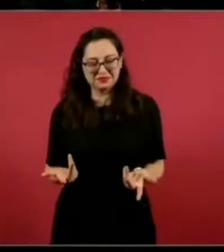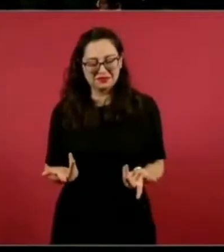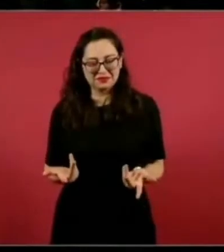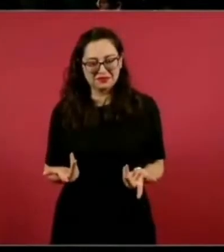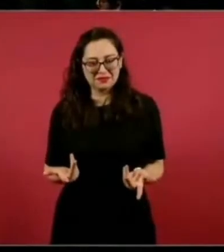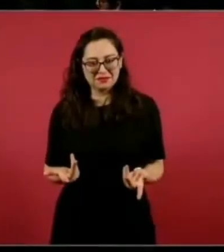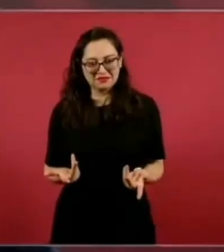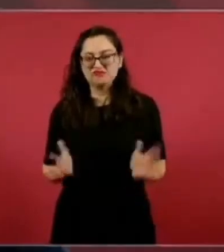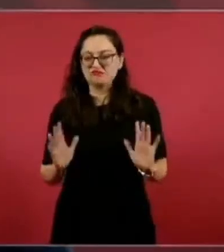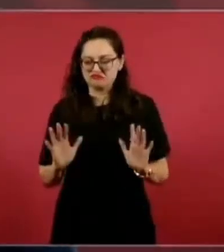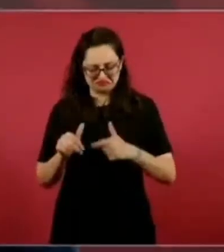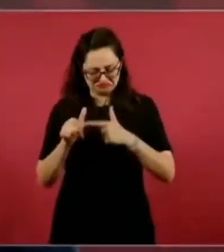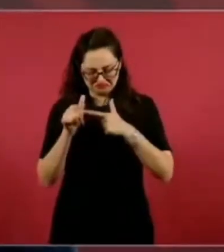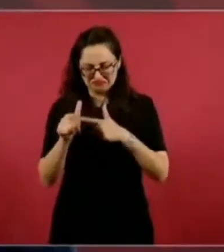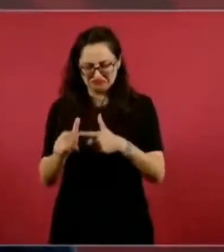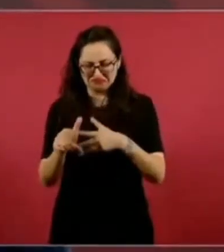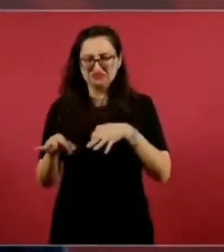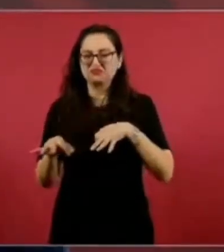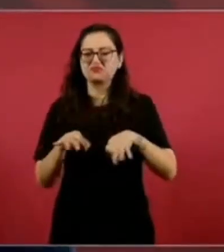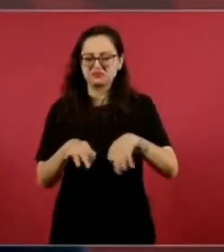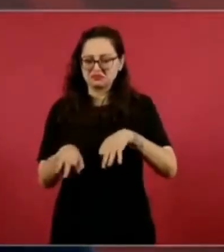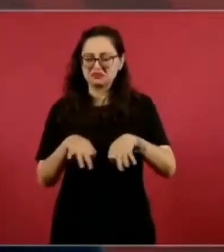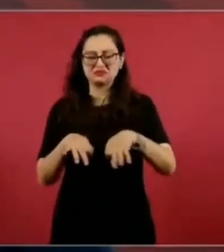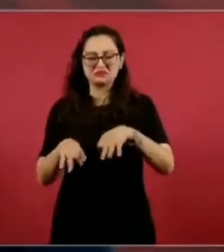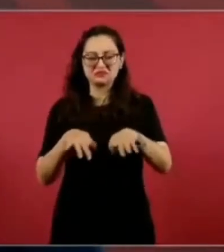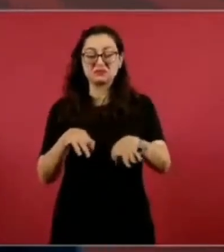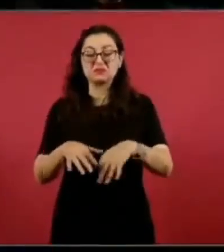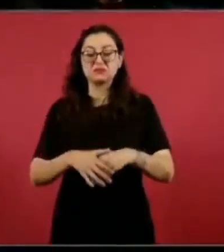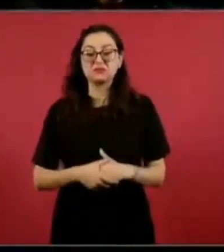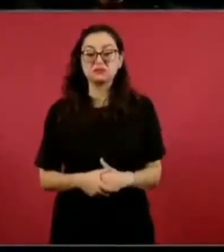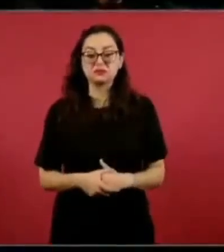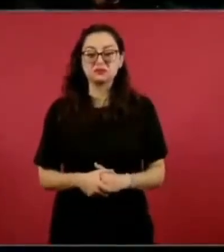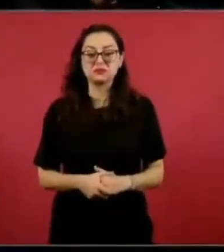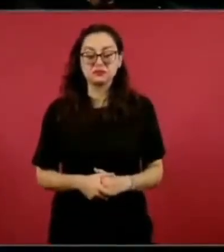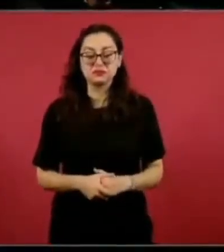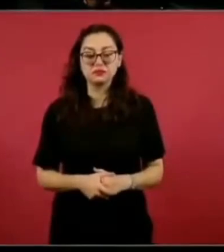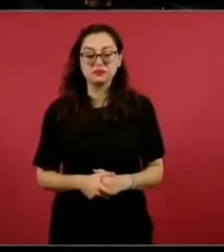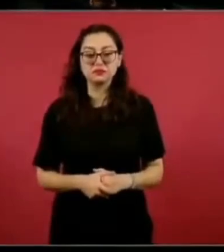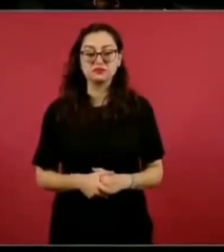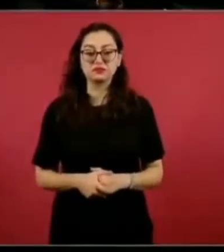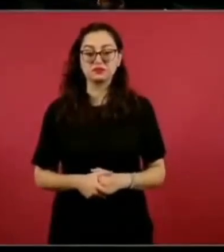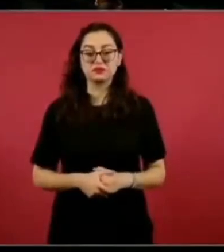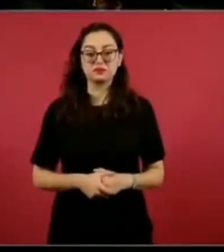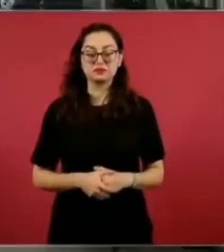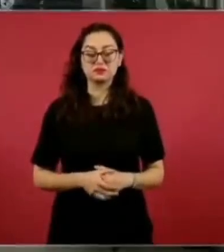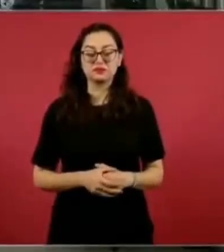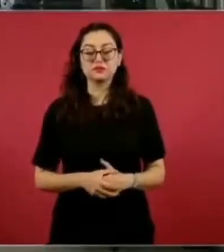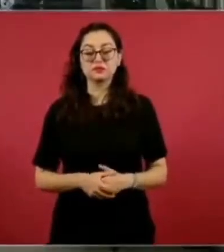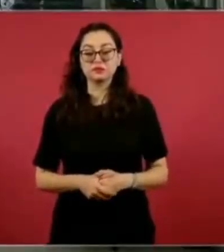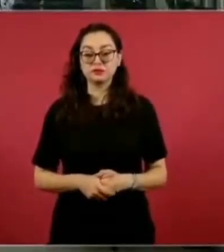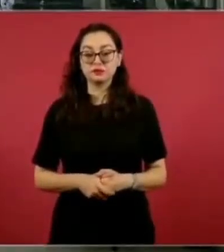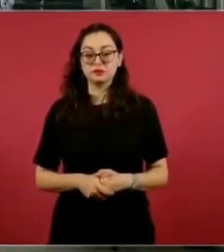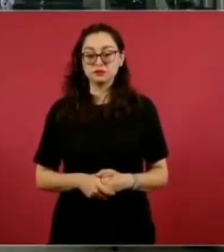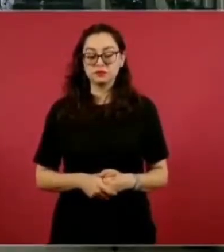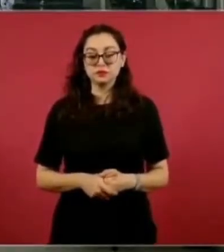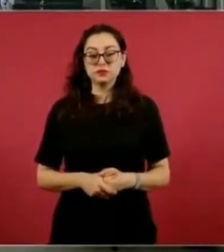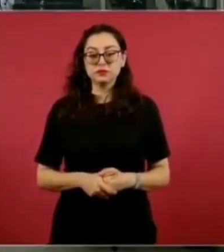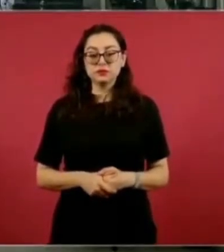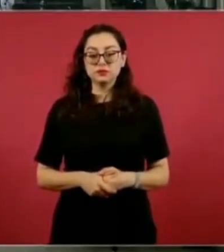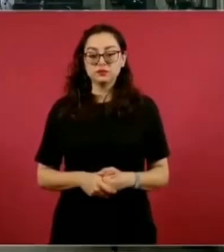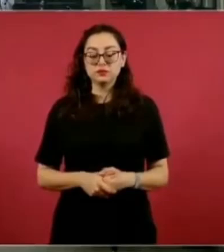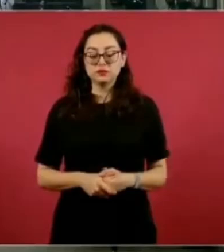nuestro país. Y vamos a seguir trabajando, como lo hemos venido haciendo. ¿De que aumente los homicidios, de que haya